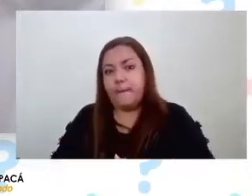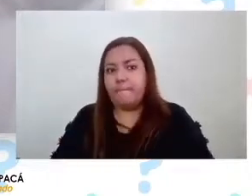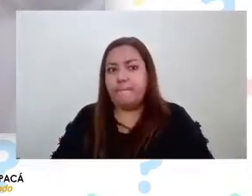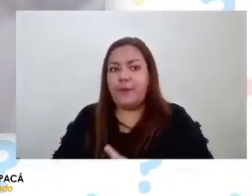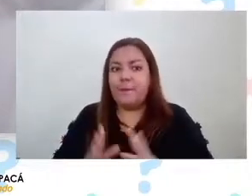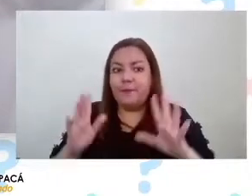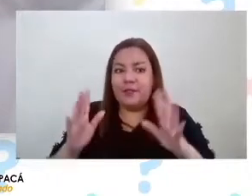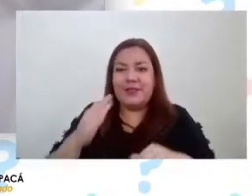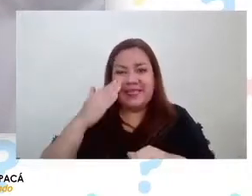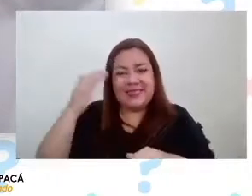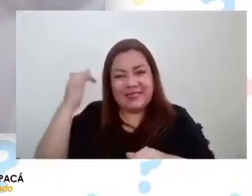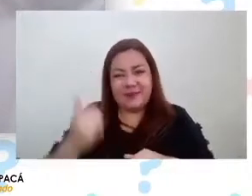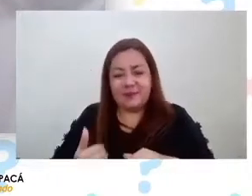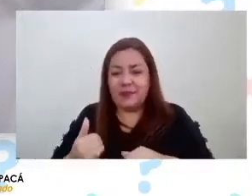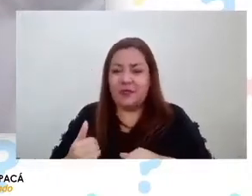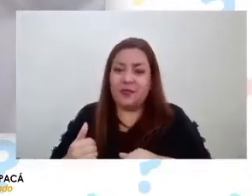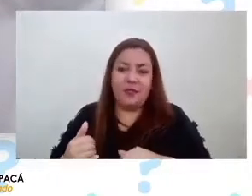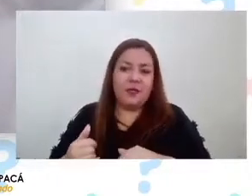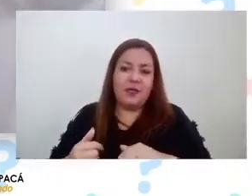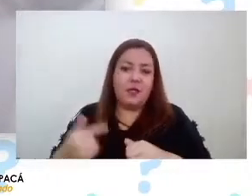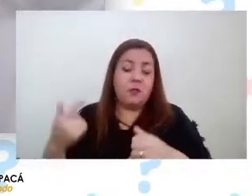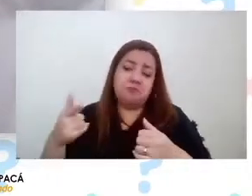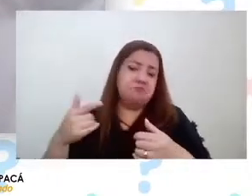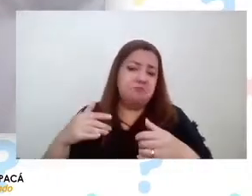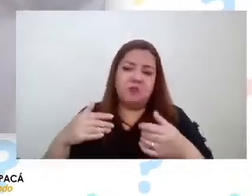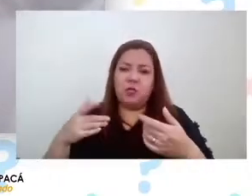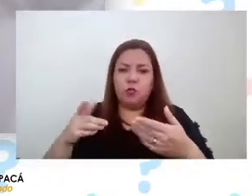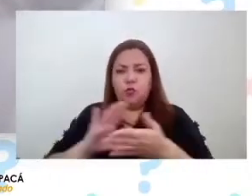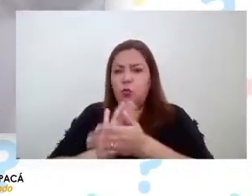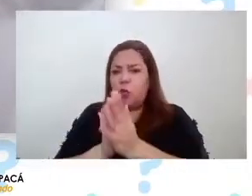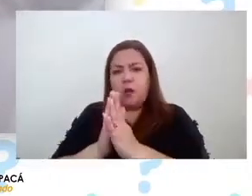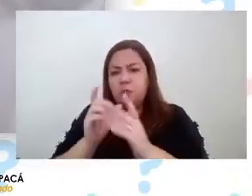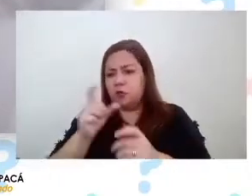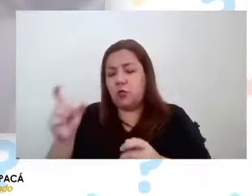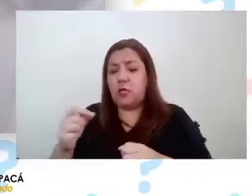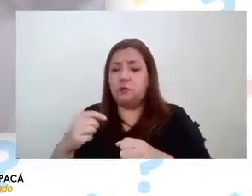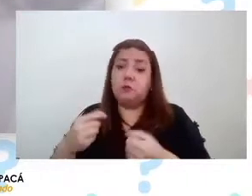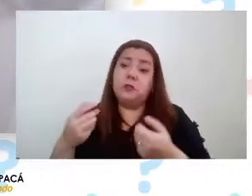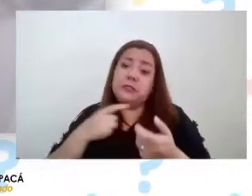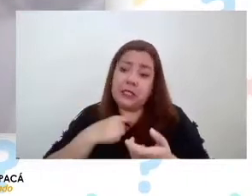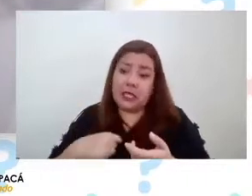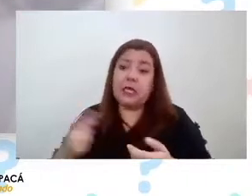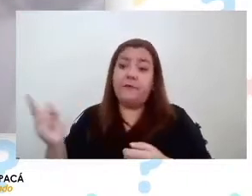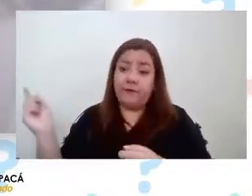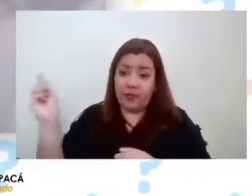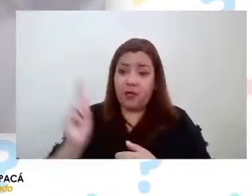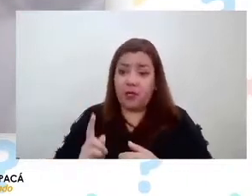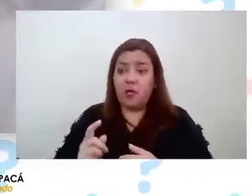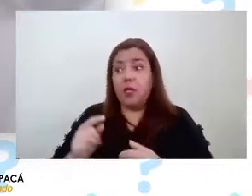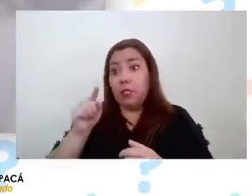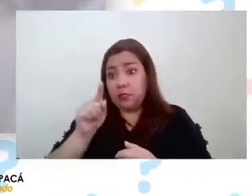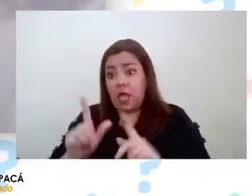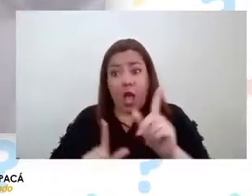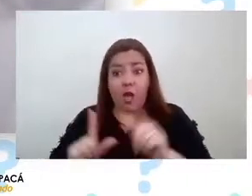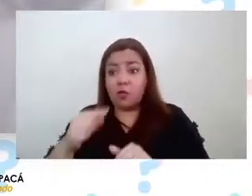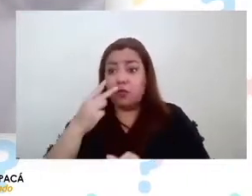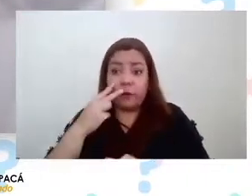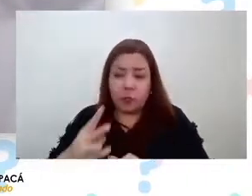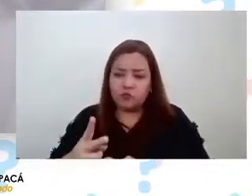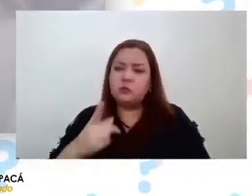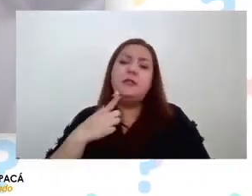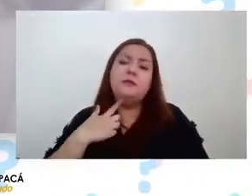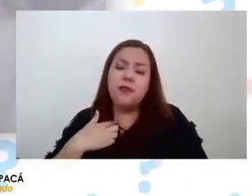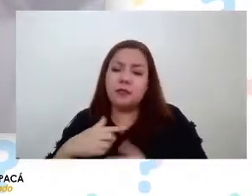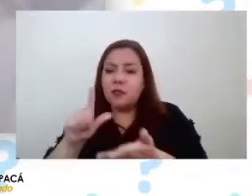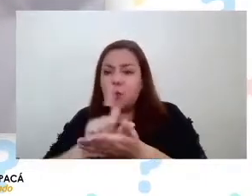en general la dinámica es muy abierta si alguien quiere venir para acá o si alguien nos está viendo y le interesa el lugar y lo quiere